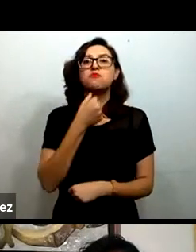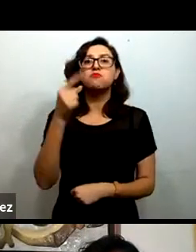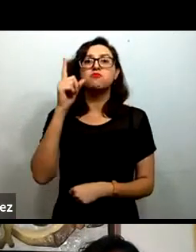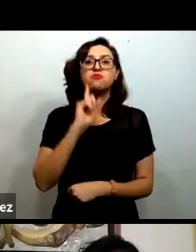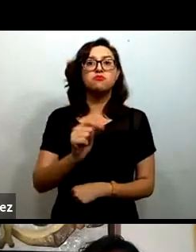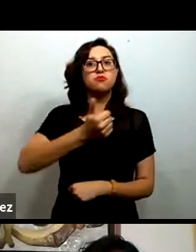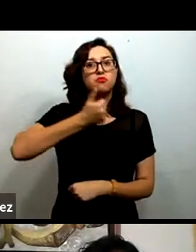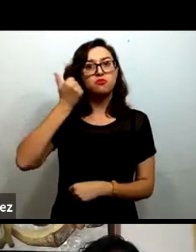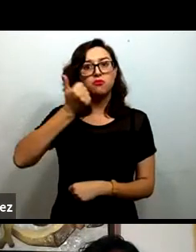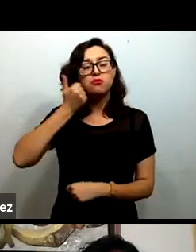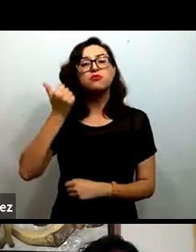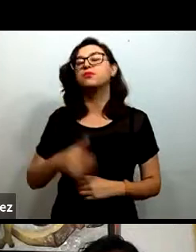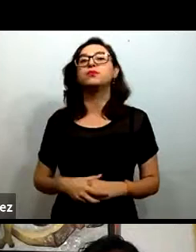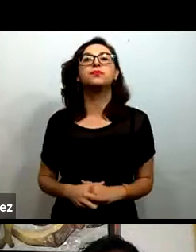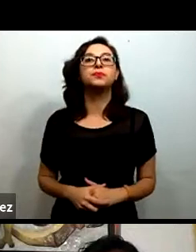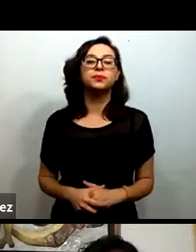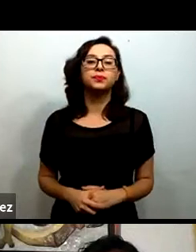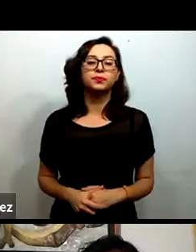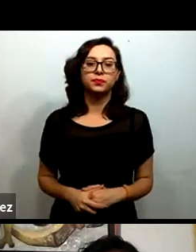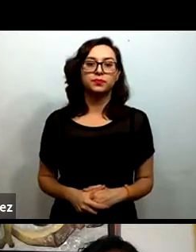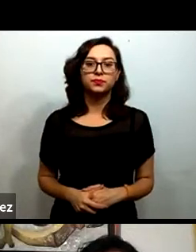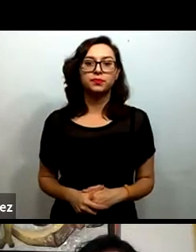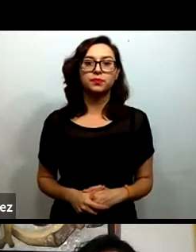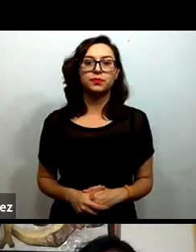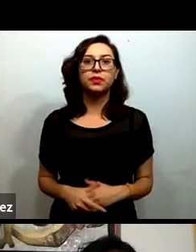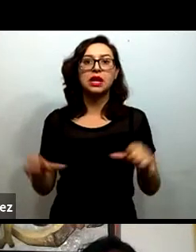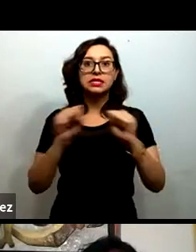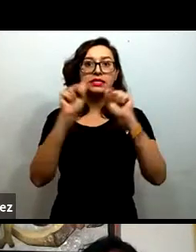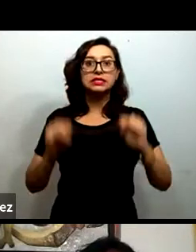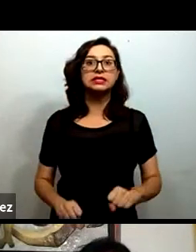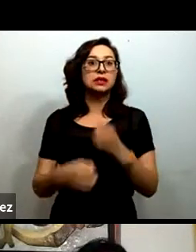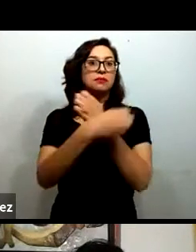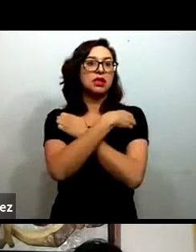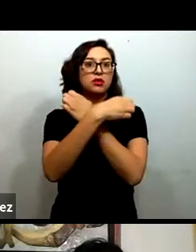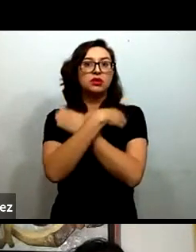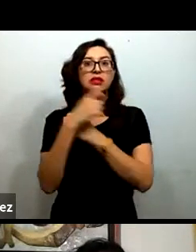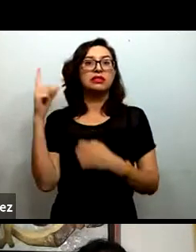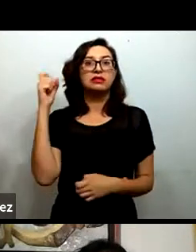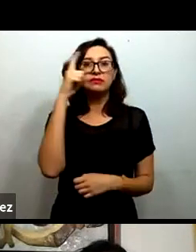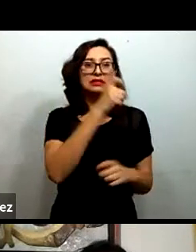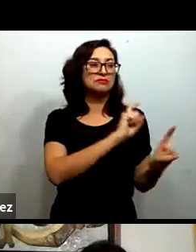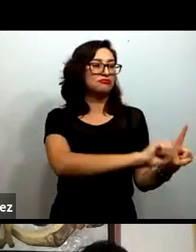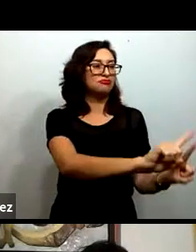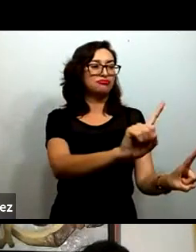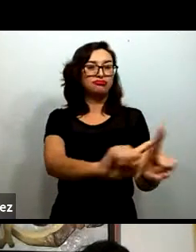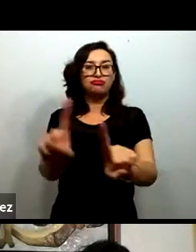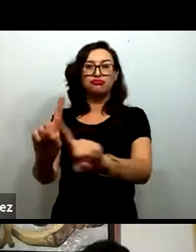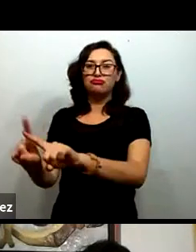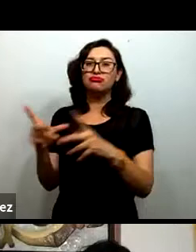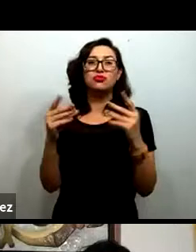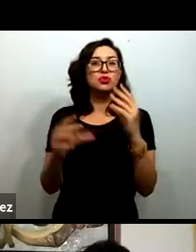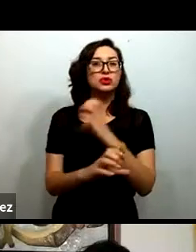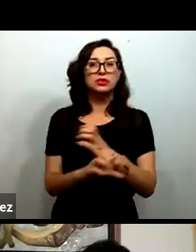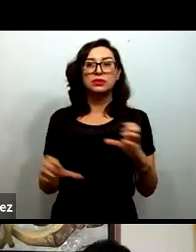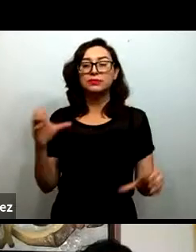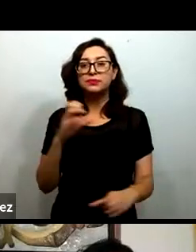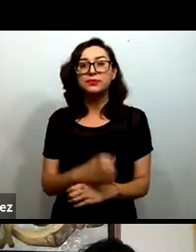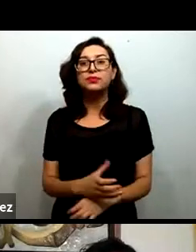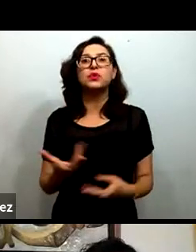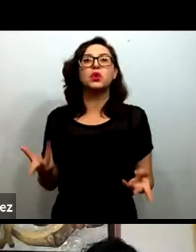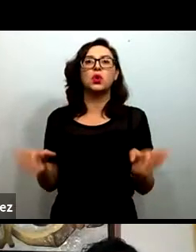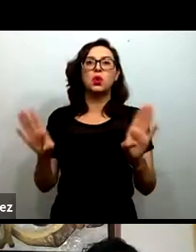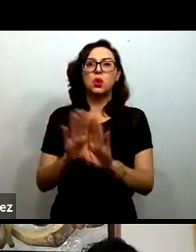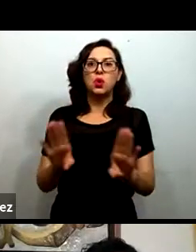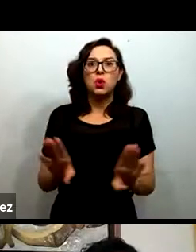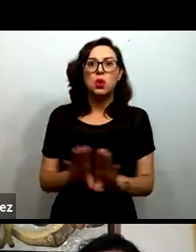Los desafíos que enfrentan los sistemas educativos son multidimensionales y abarcan desde las dificultades para asegurar la